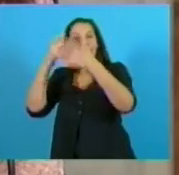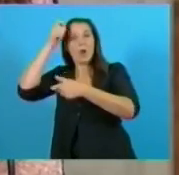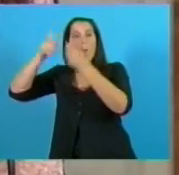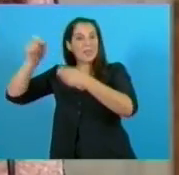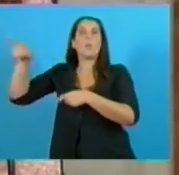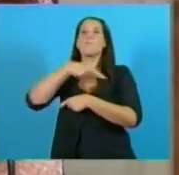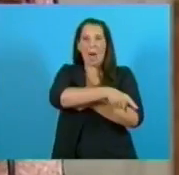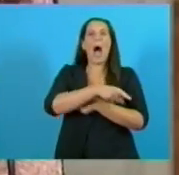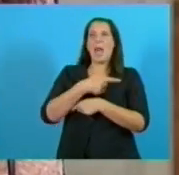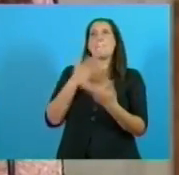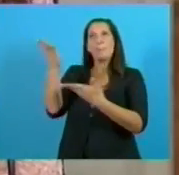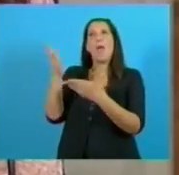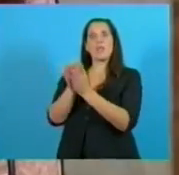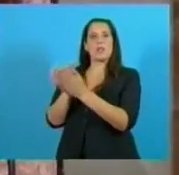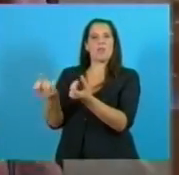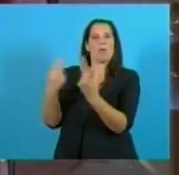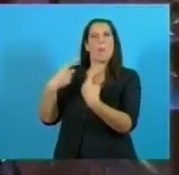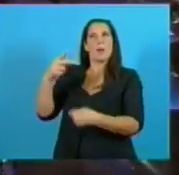vejámenes, no pueden quedar impunes.